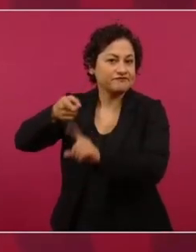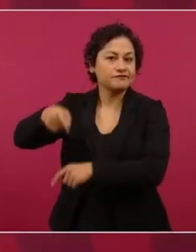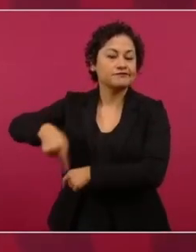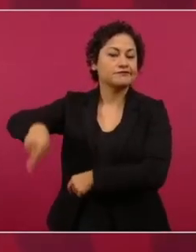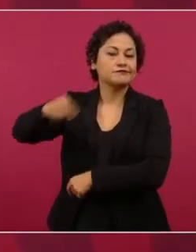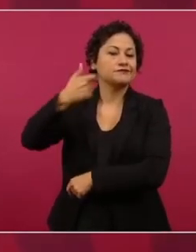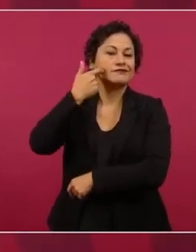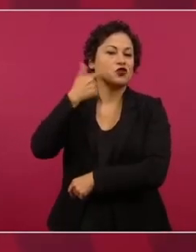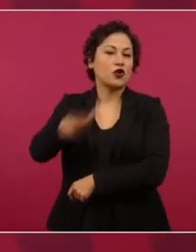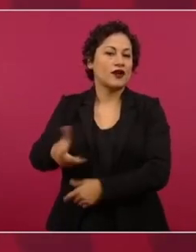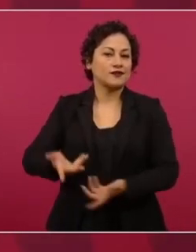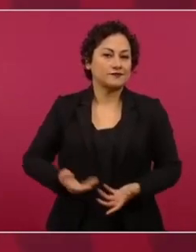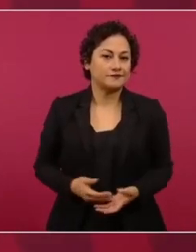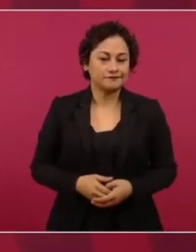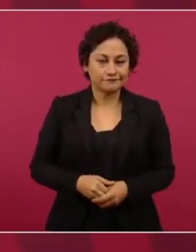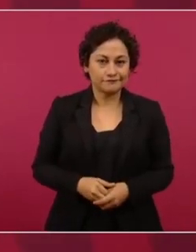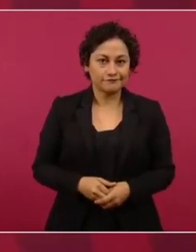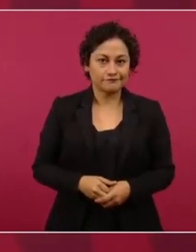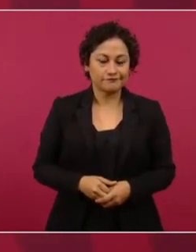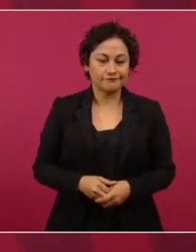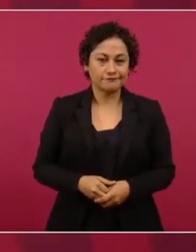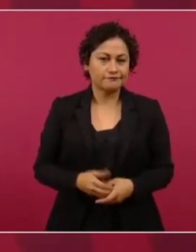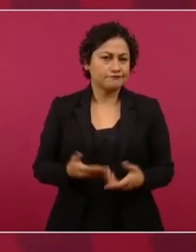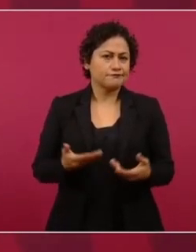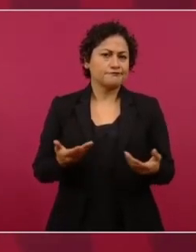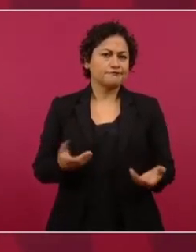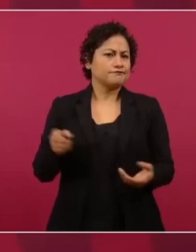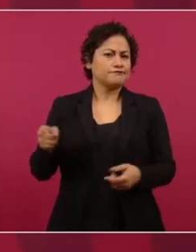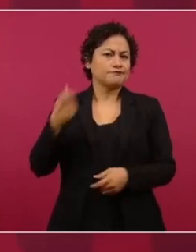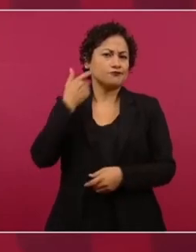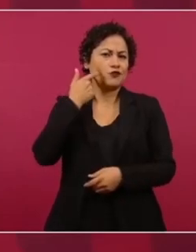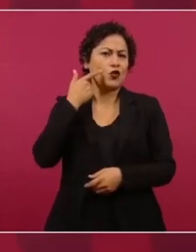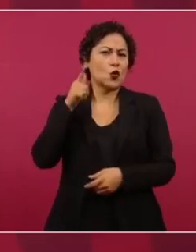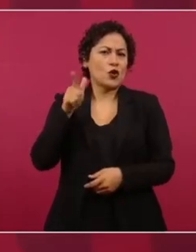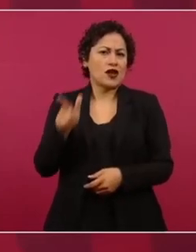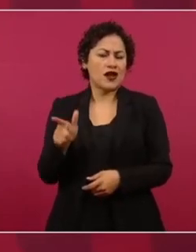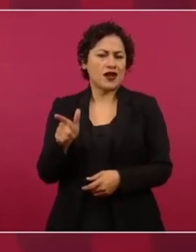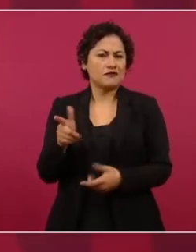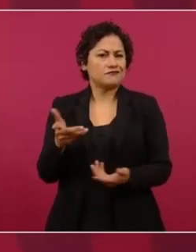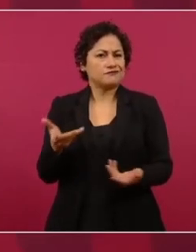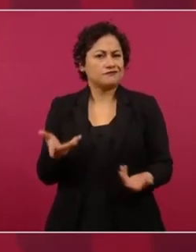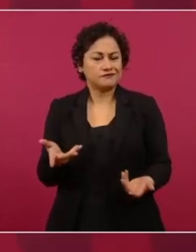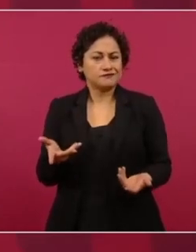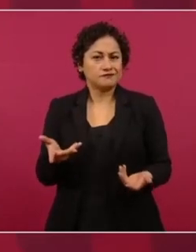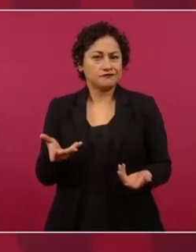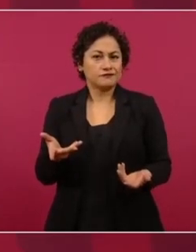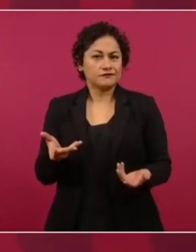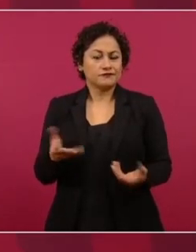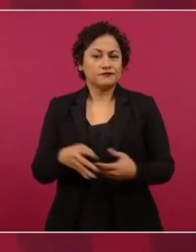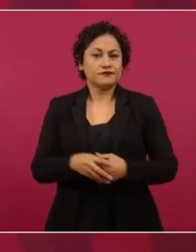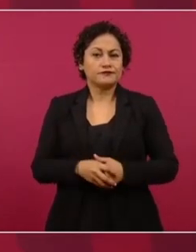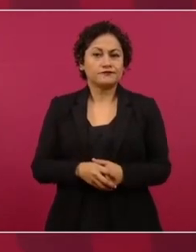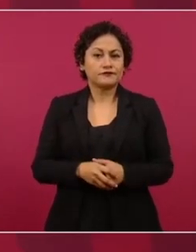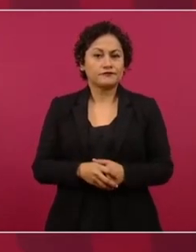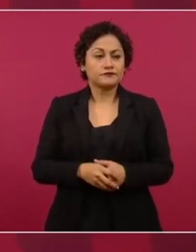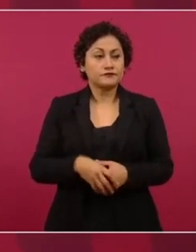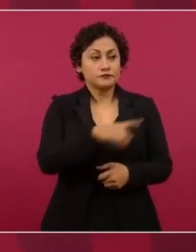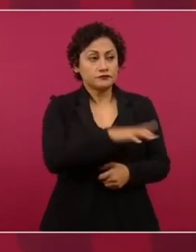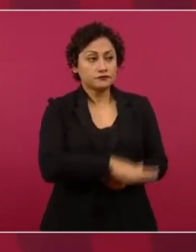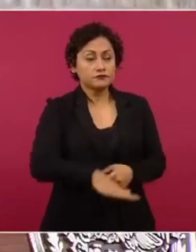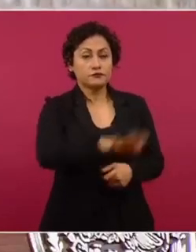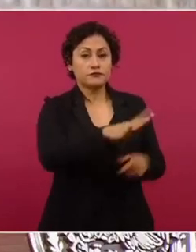que los ciudadanos elijan